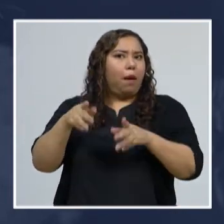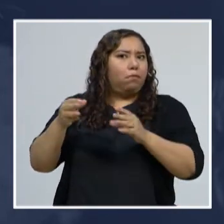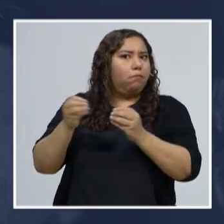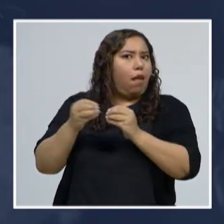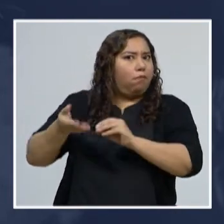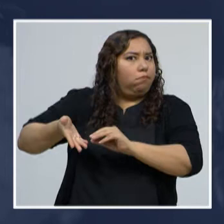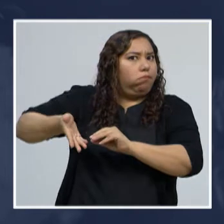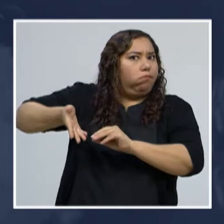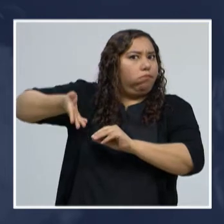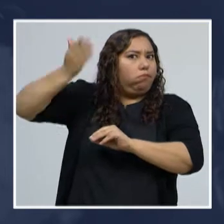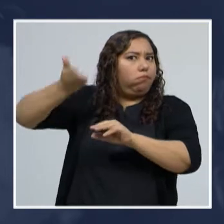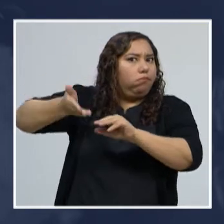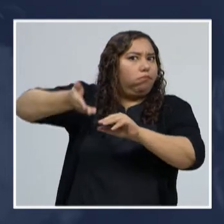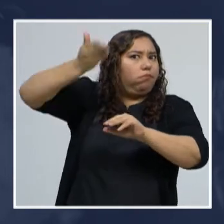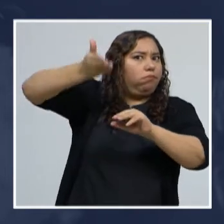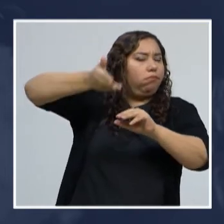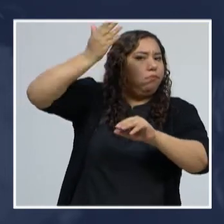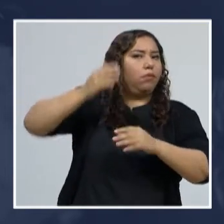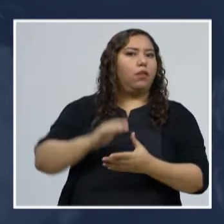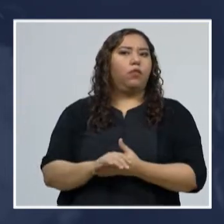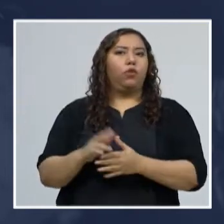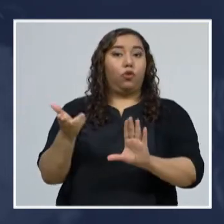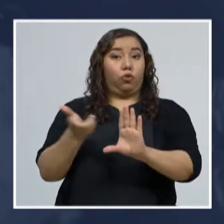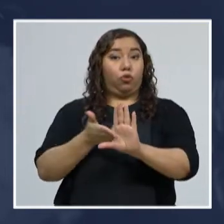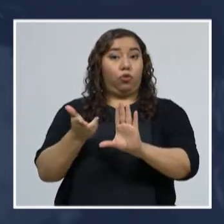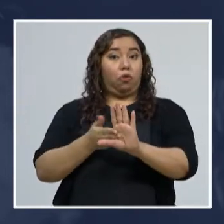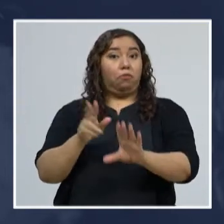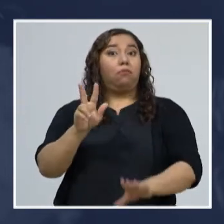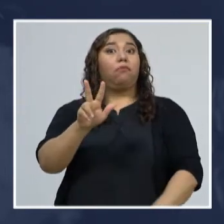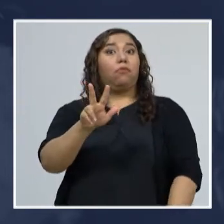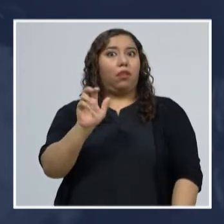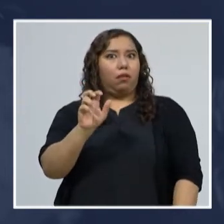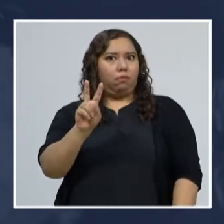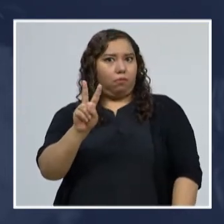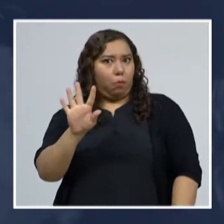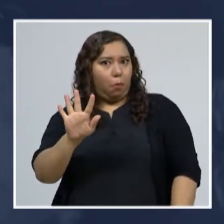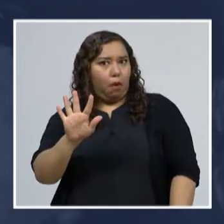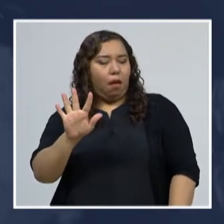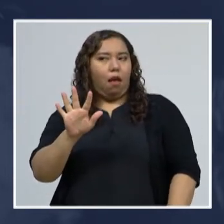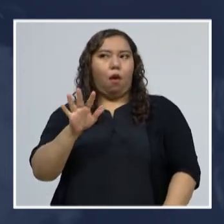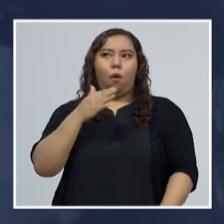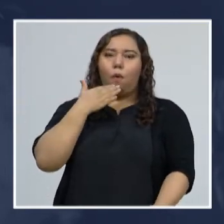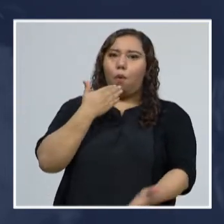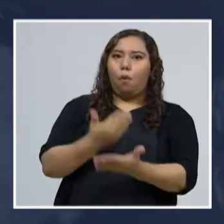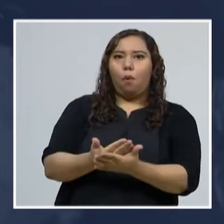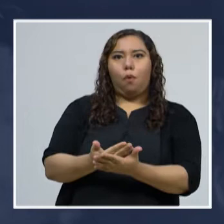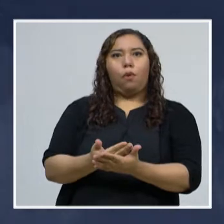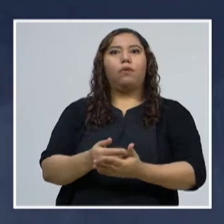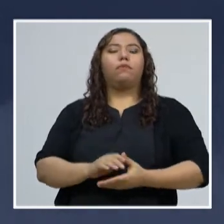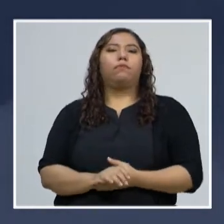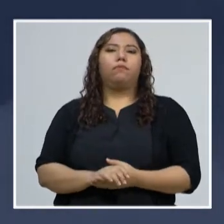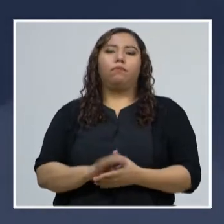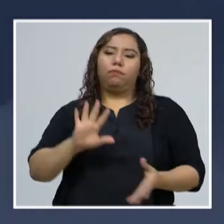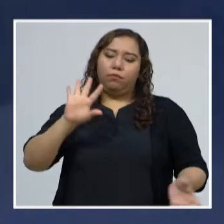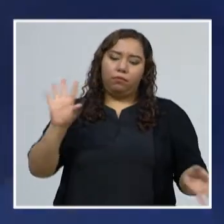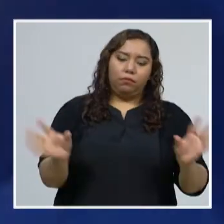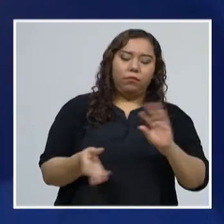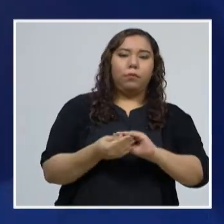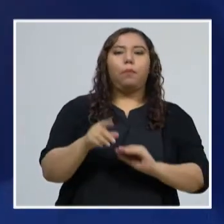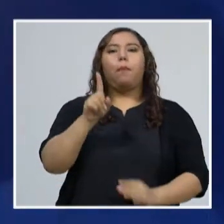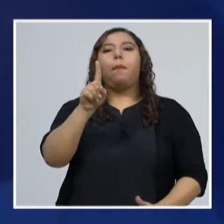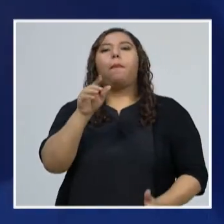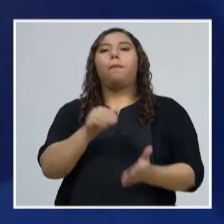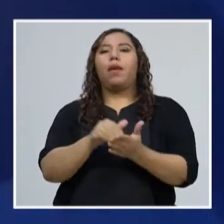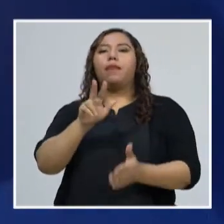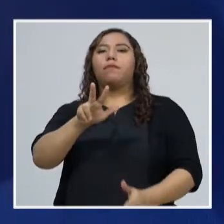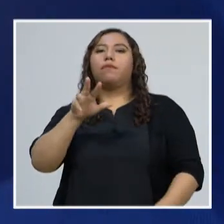recuperadas este día. Choluteca con 325, una cifra muy positiva, 1,036 recuperados este día. Vemos que en todo